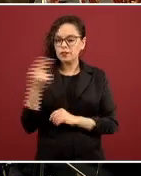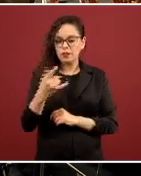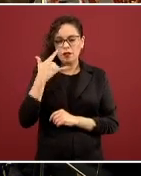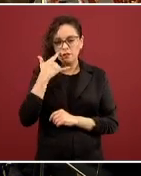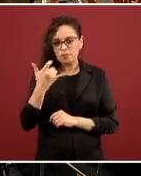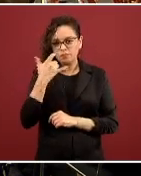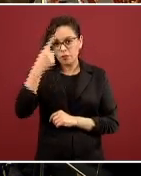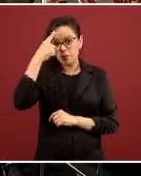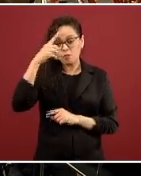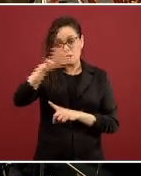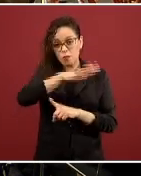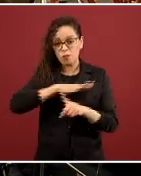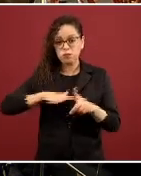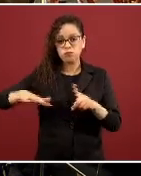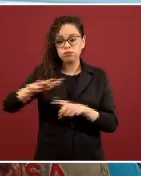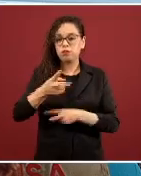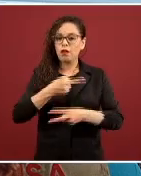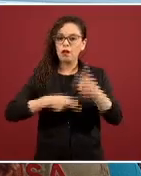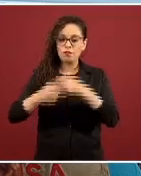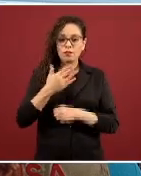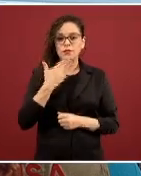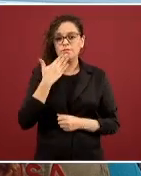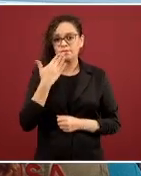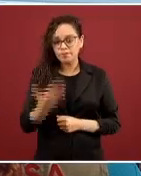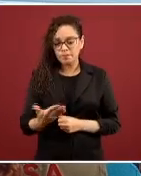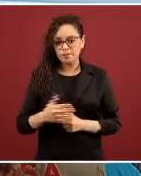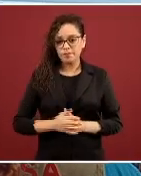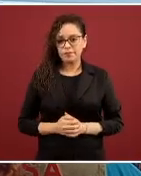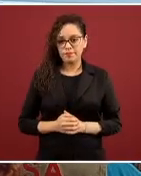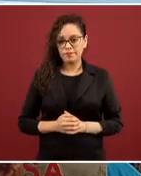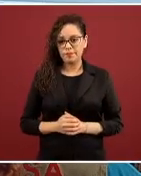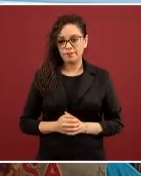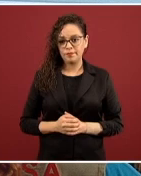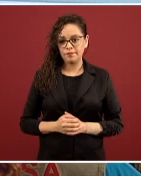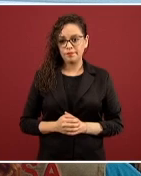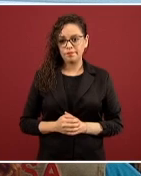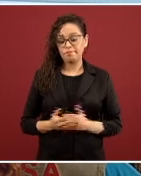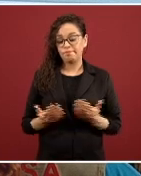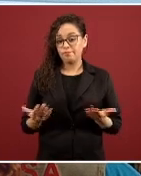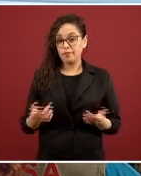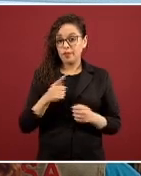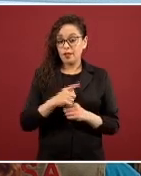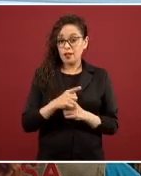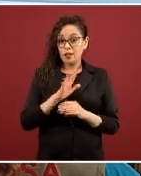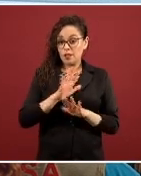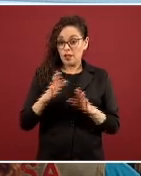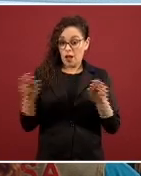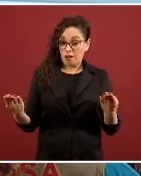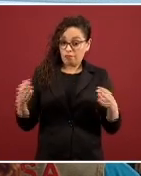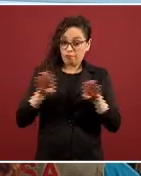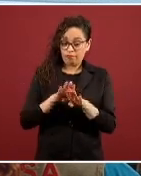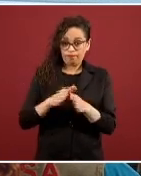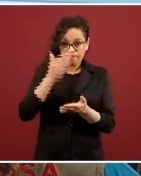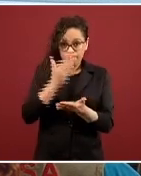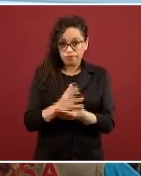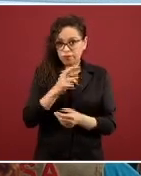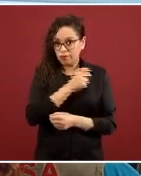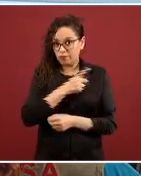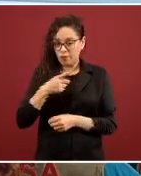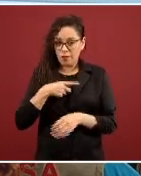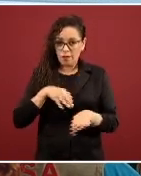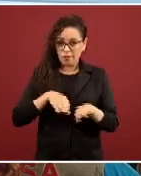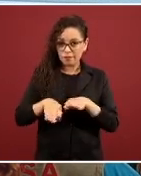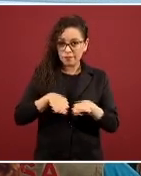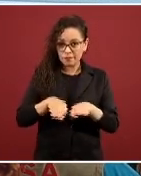Si en este momento retardamos aún más la entrada en vigor de la suspensión laboral, o si